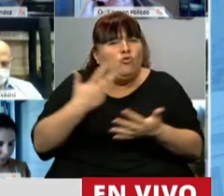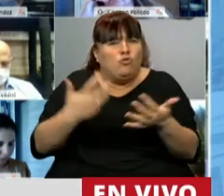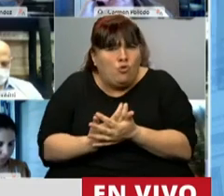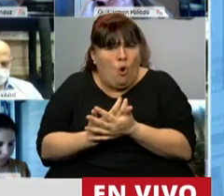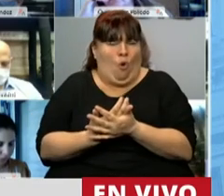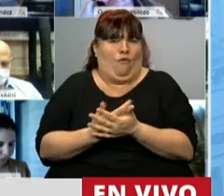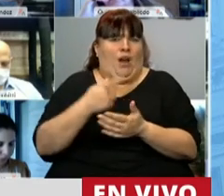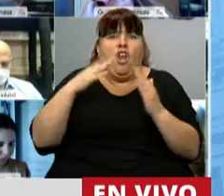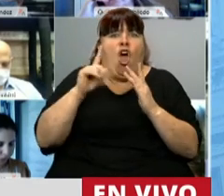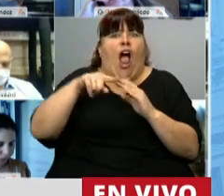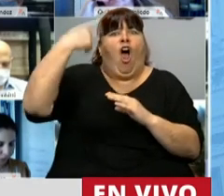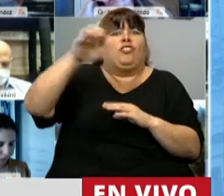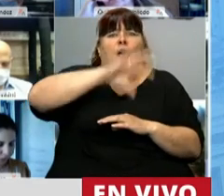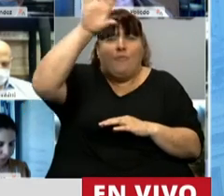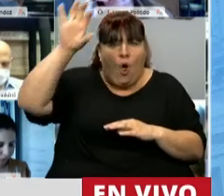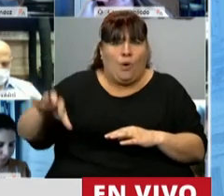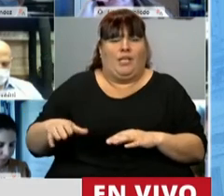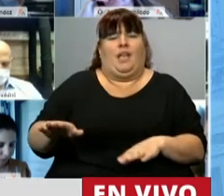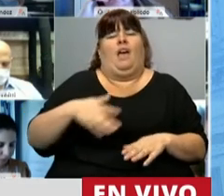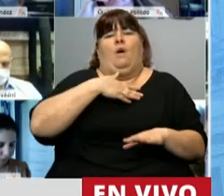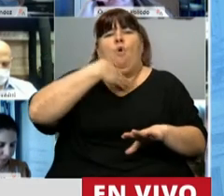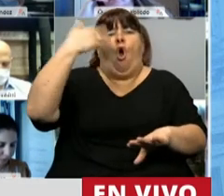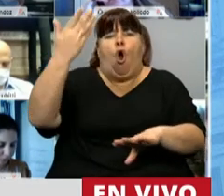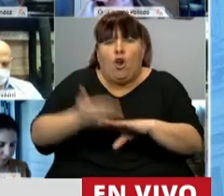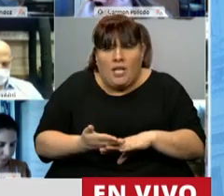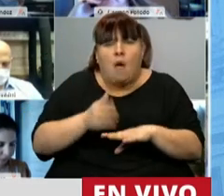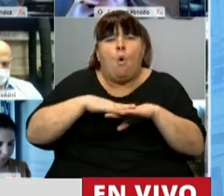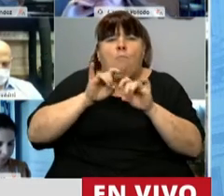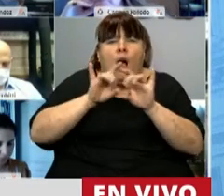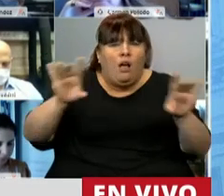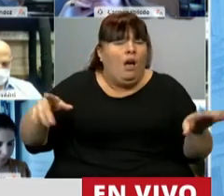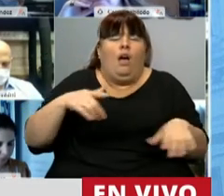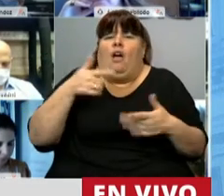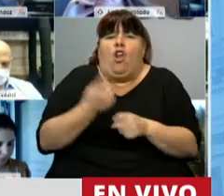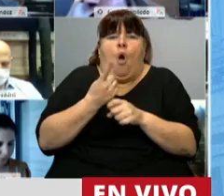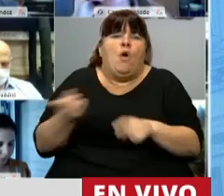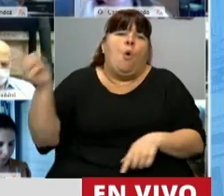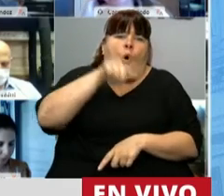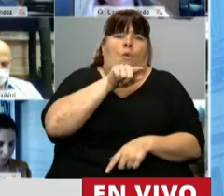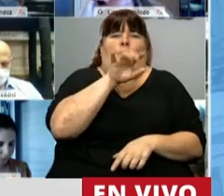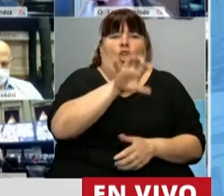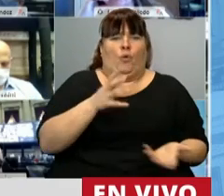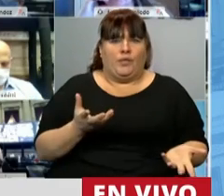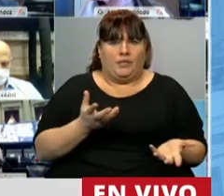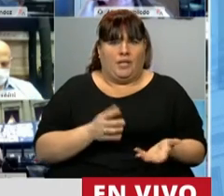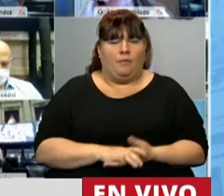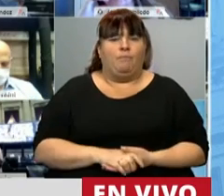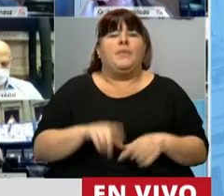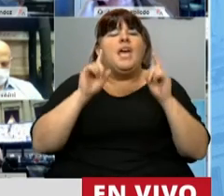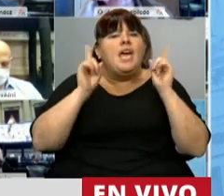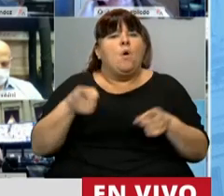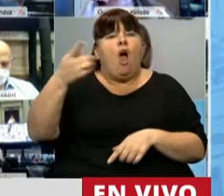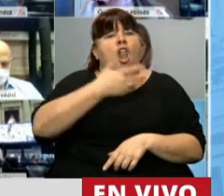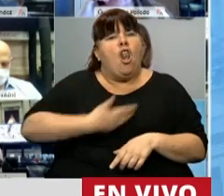mal fuera de sus hogares y que después de tanto tiempo de la pandemia todavía no lo pueden hacer, presidente. Sin embargo, el